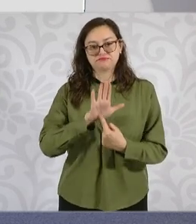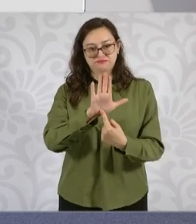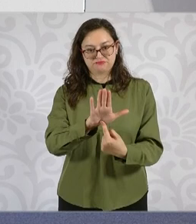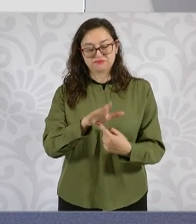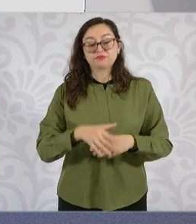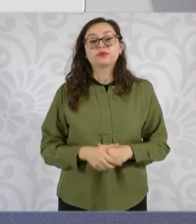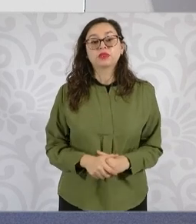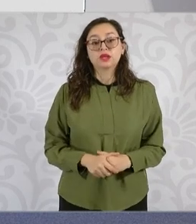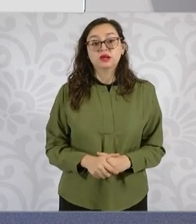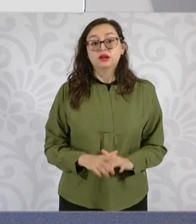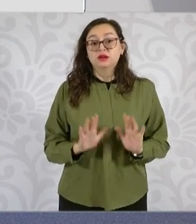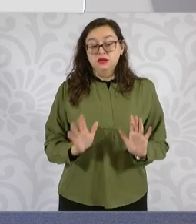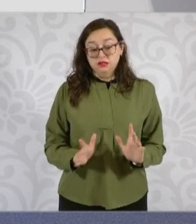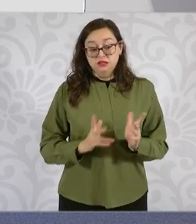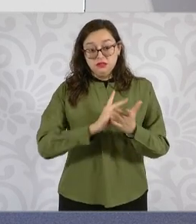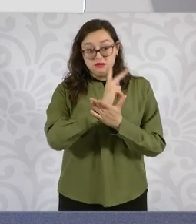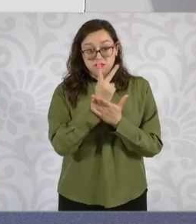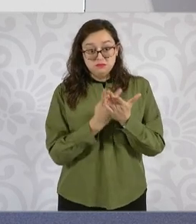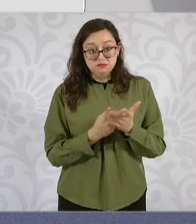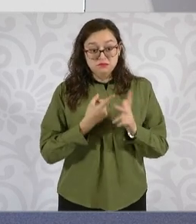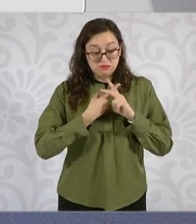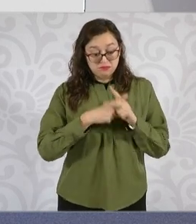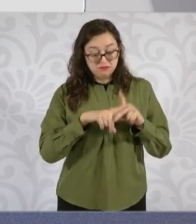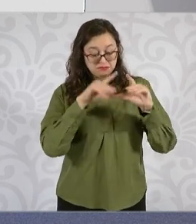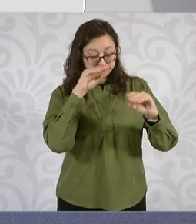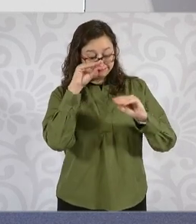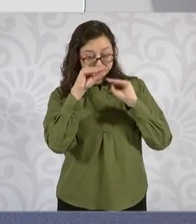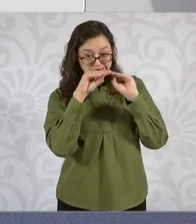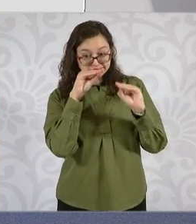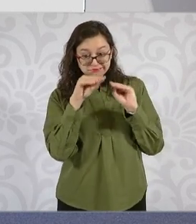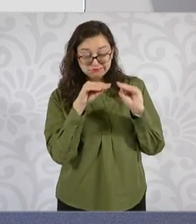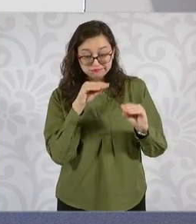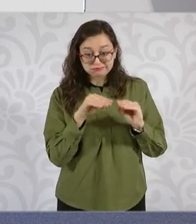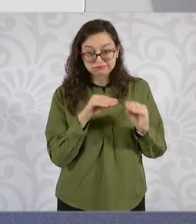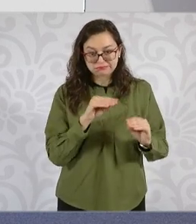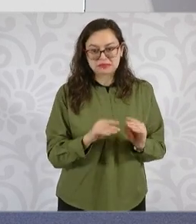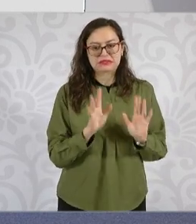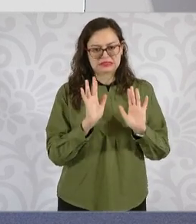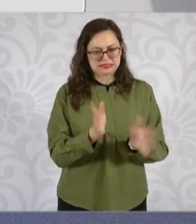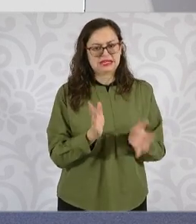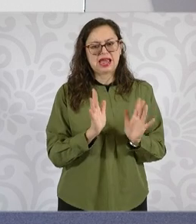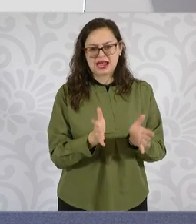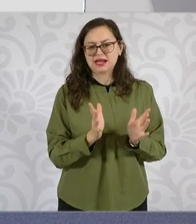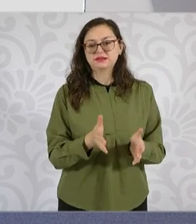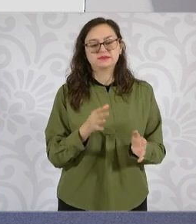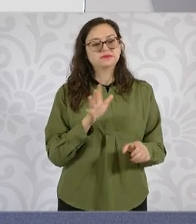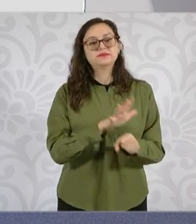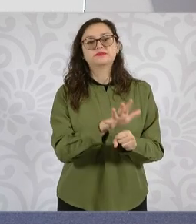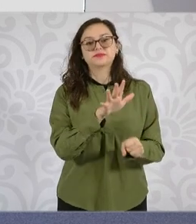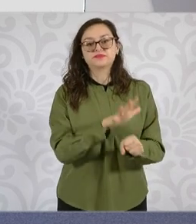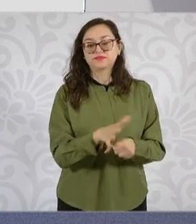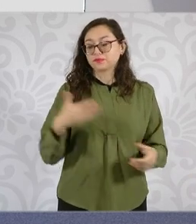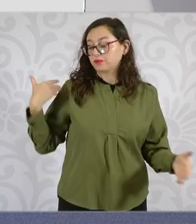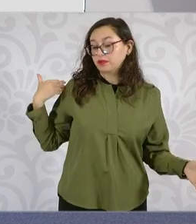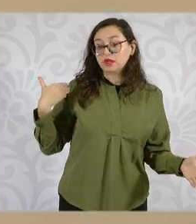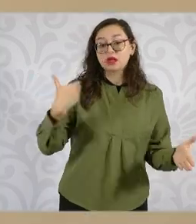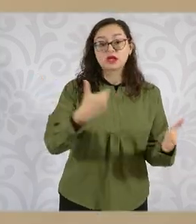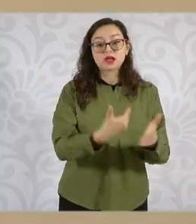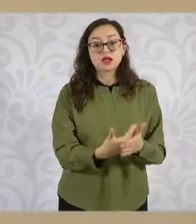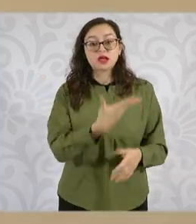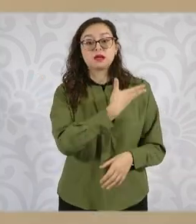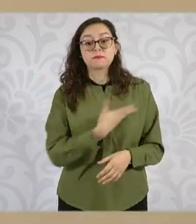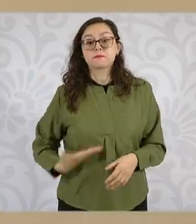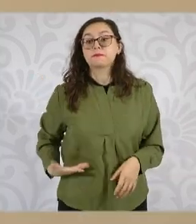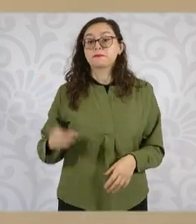en el proceso de elaboración un buen rato con los lineamientos que nos ha dado la